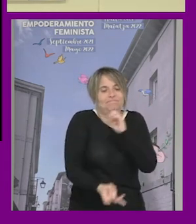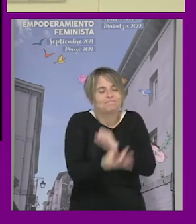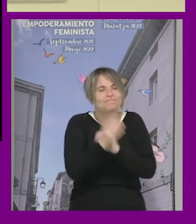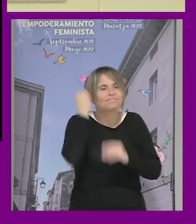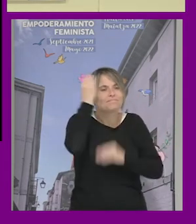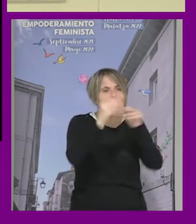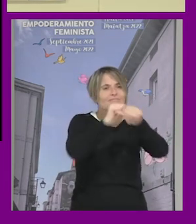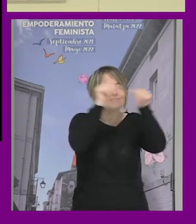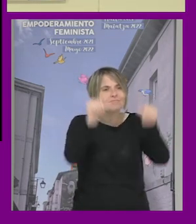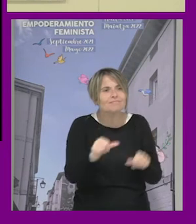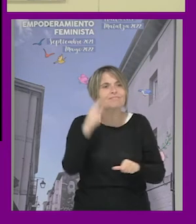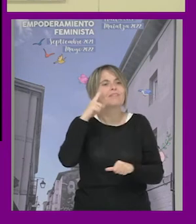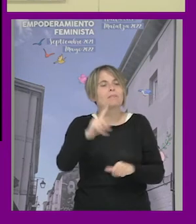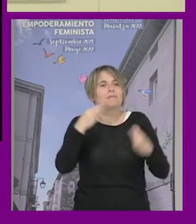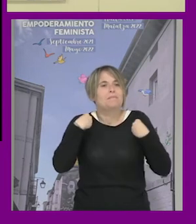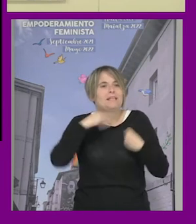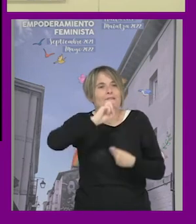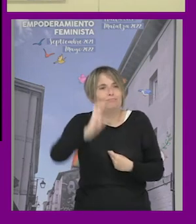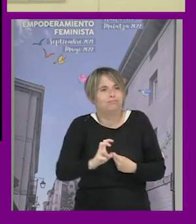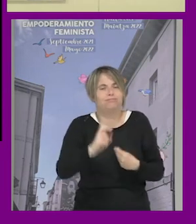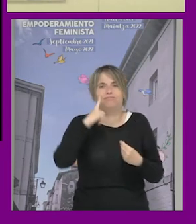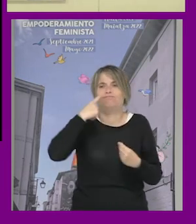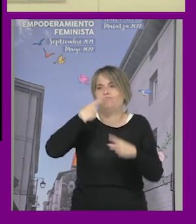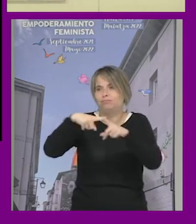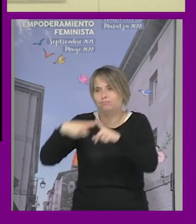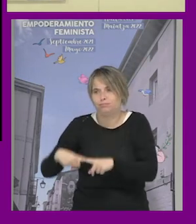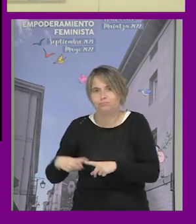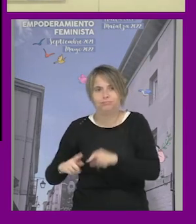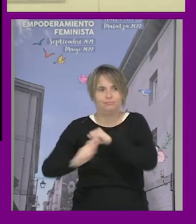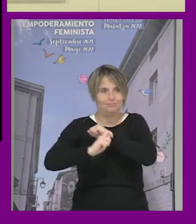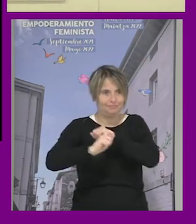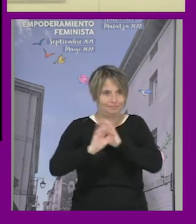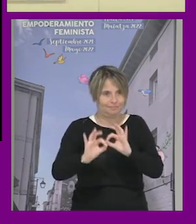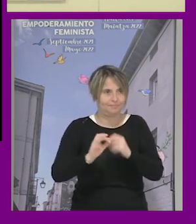de pensar diferentes formas de vida diferentes estrategias ¿no?